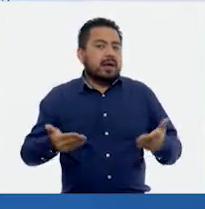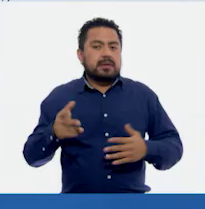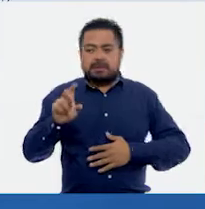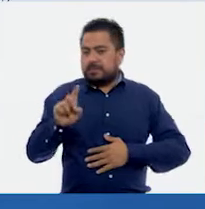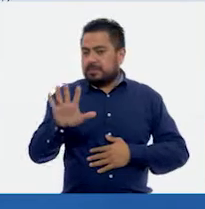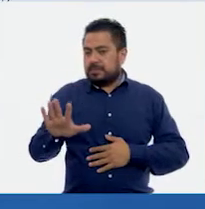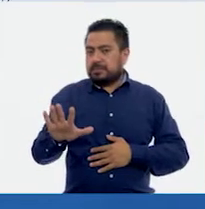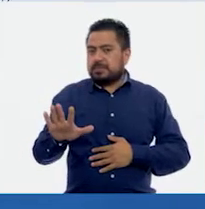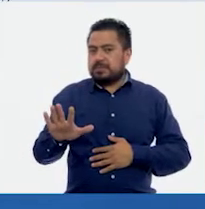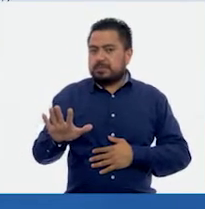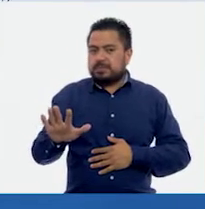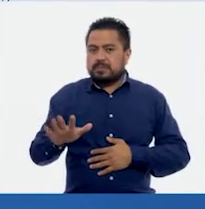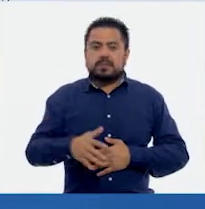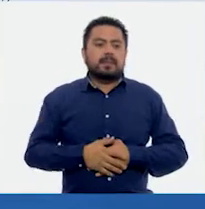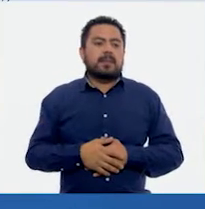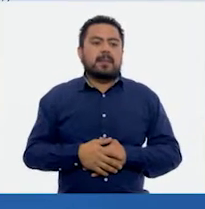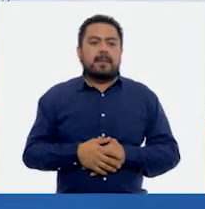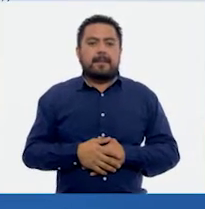35%.